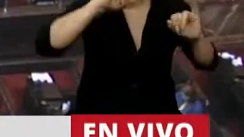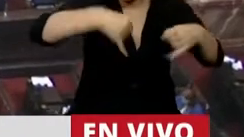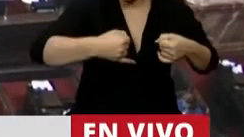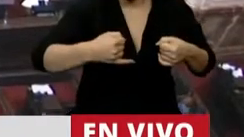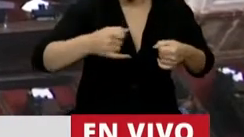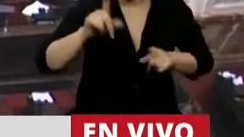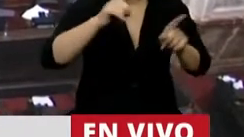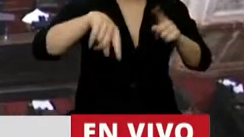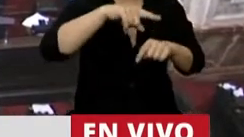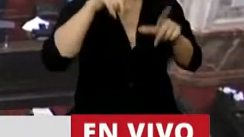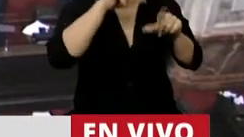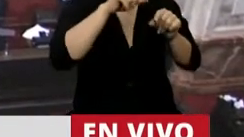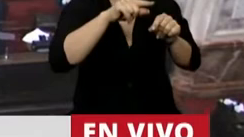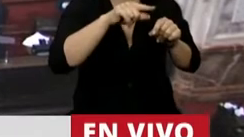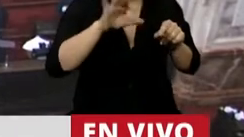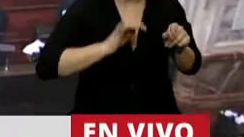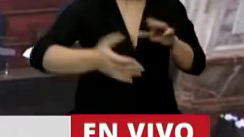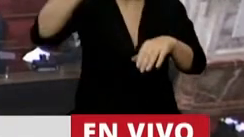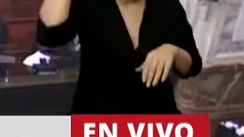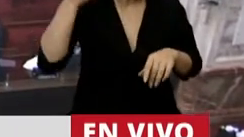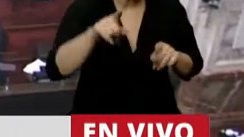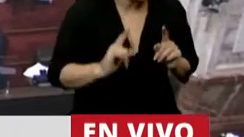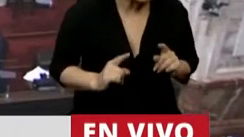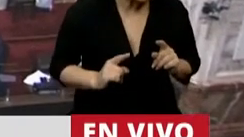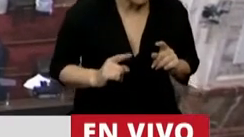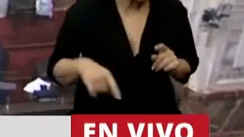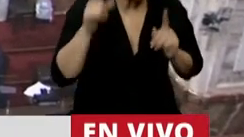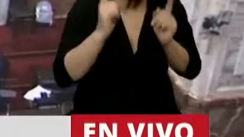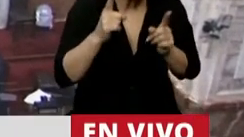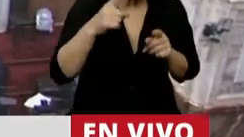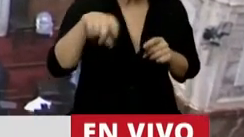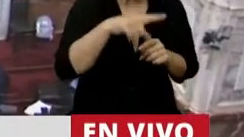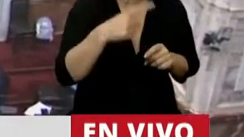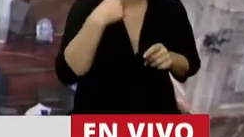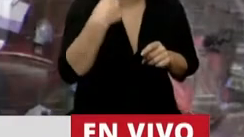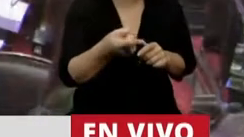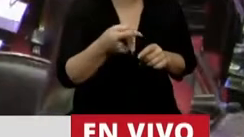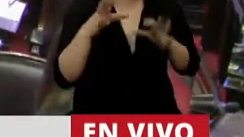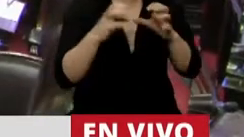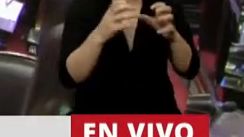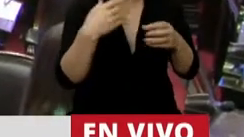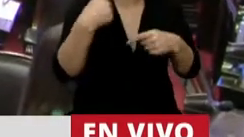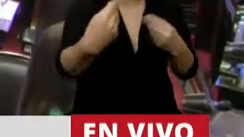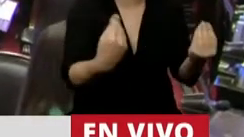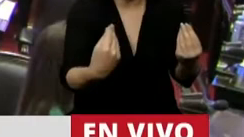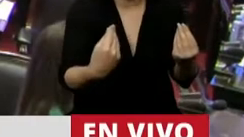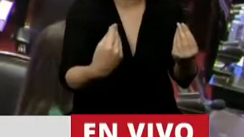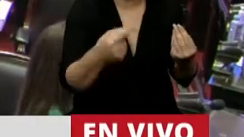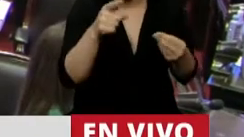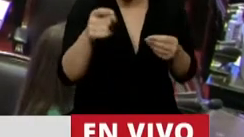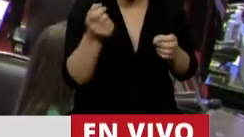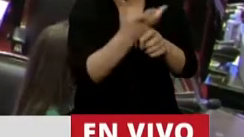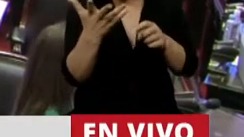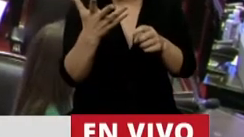pasado, siendo ellos quienes definían cuándo iban a ser las sesiones, no tuvieron ni la mitad de